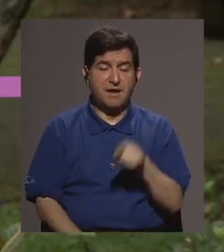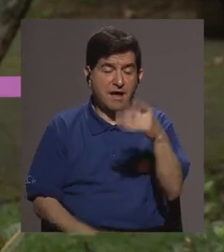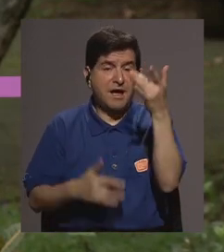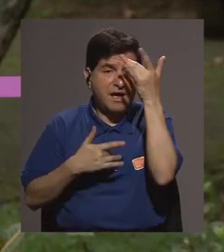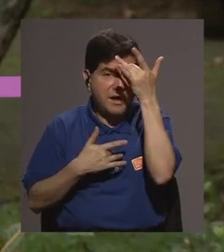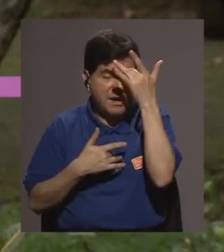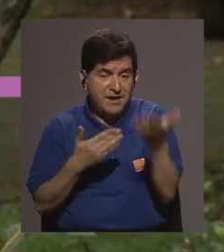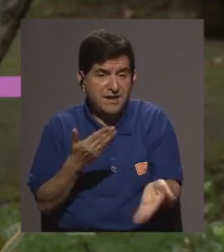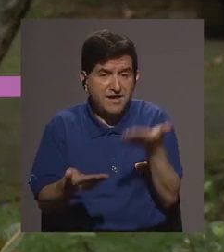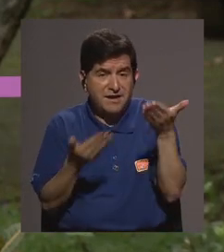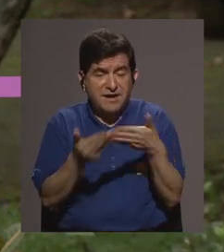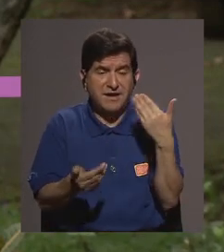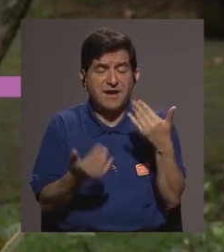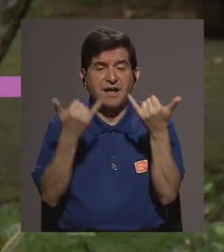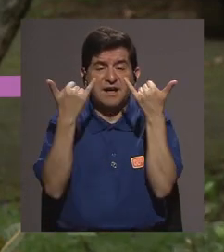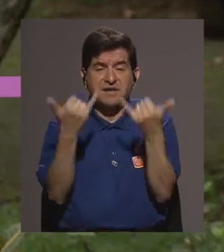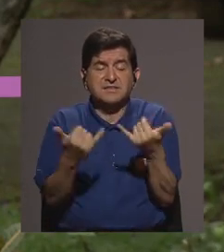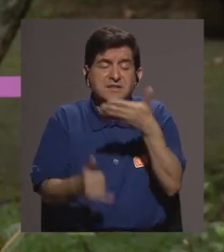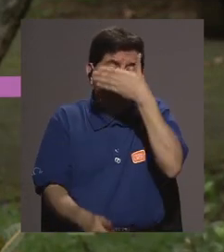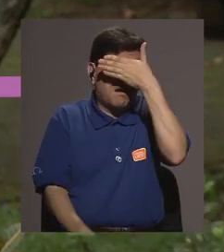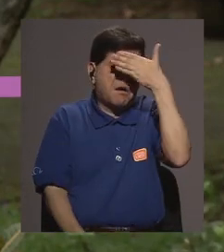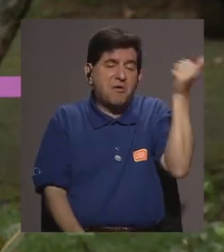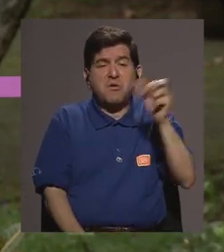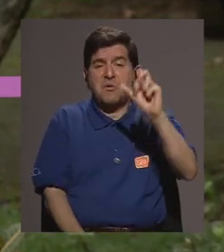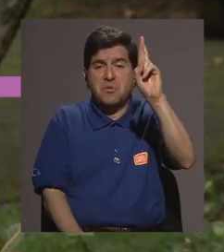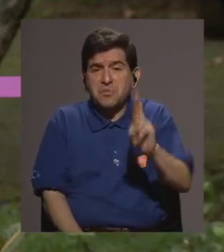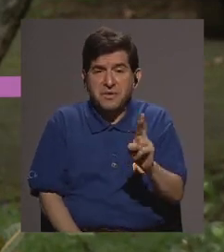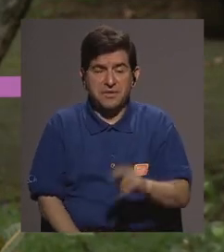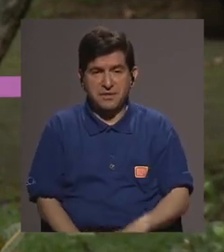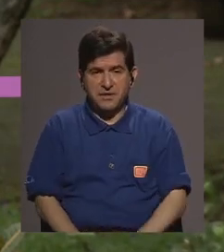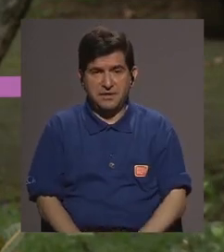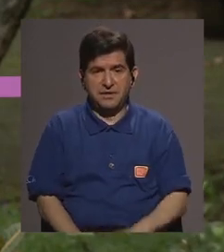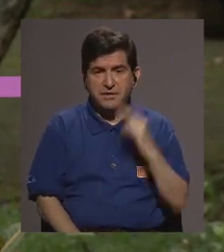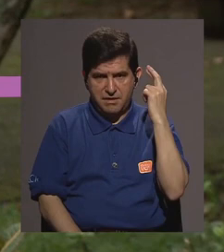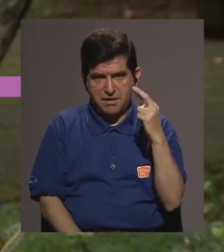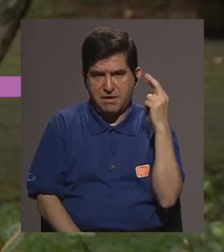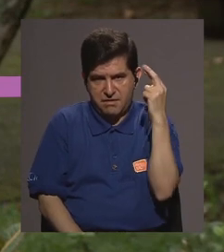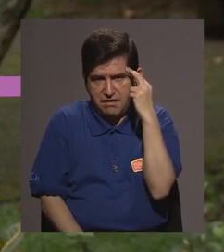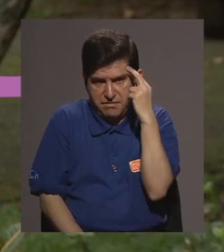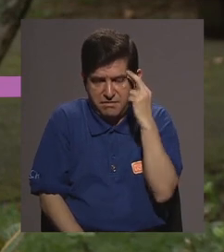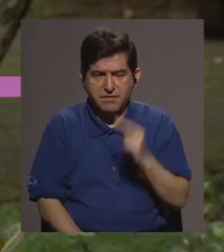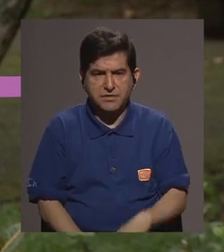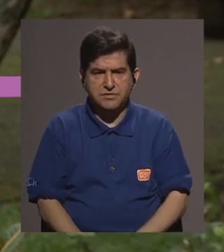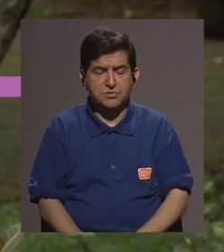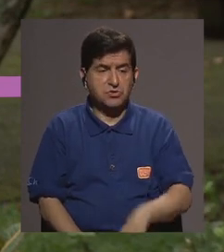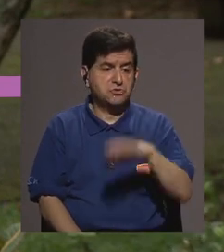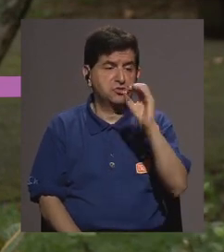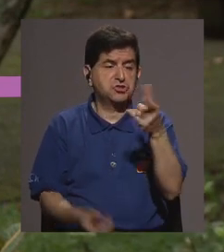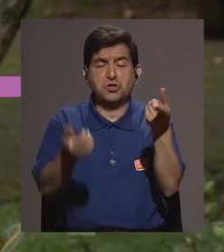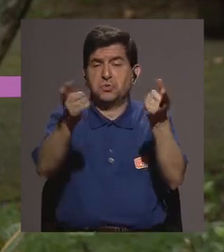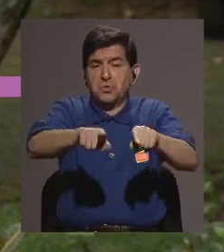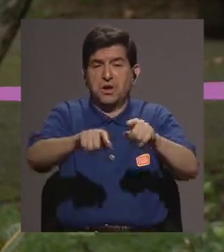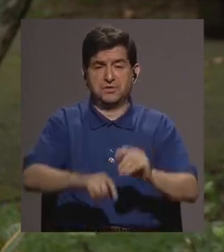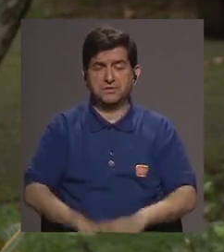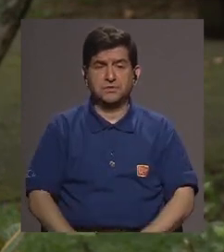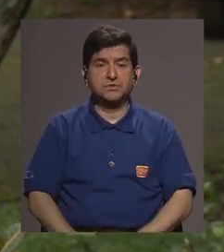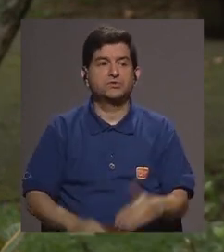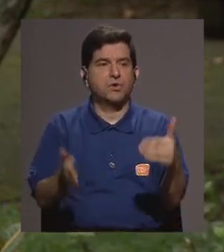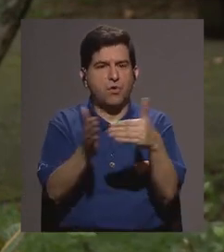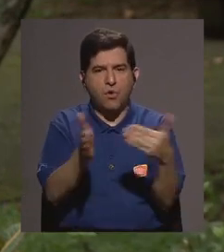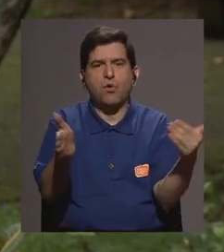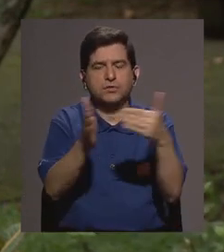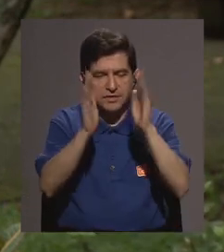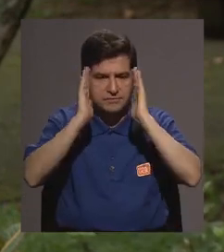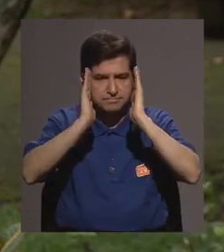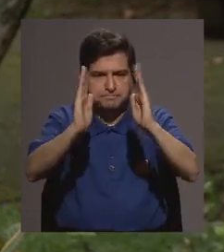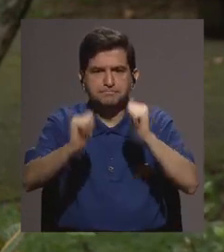como era una enfermedad prácticamente que se había un poco olvidado en Costa Rica porque llegó a tener cero casos pues otra vez